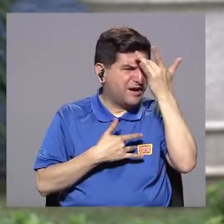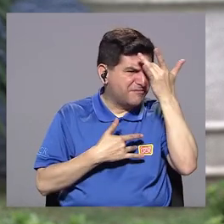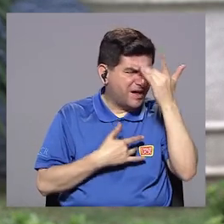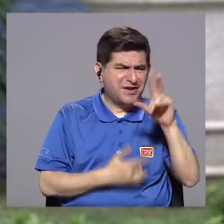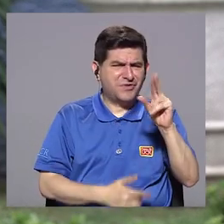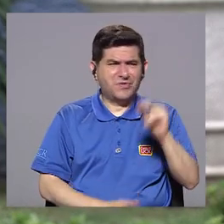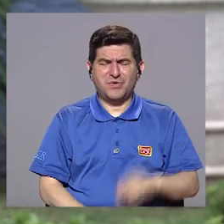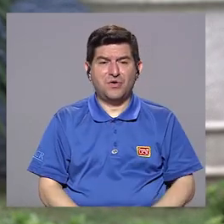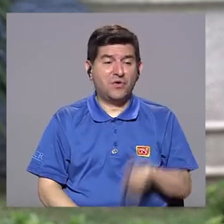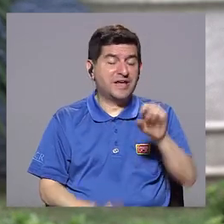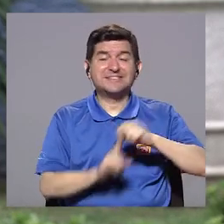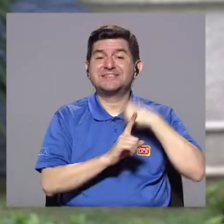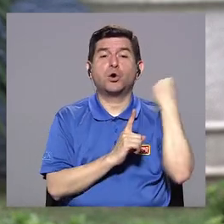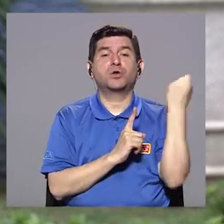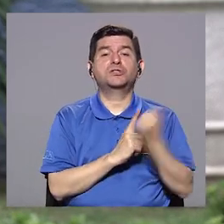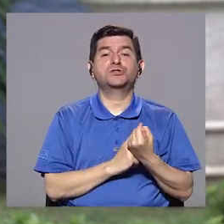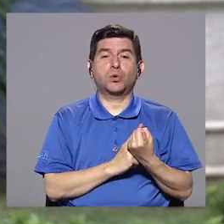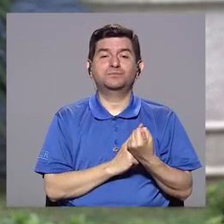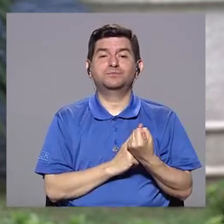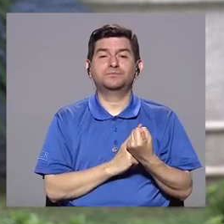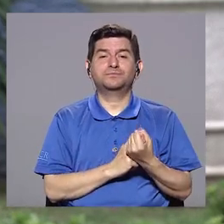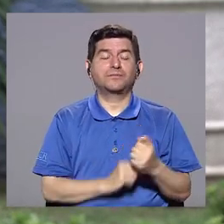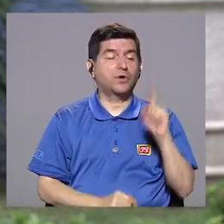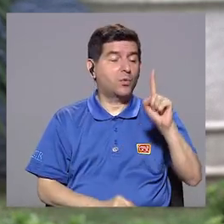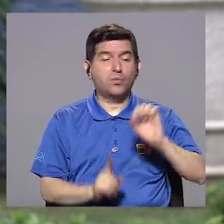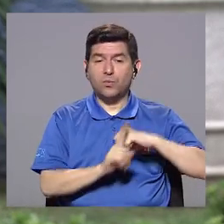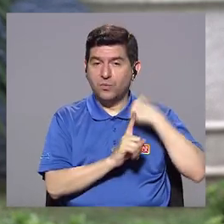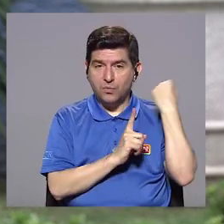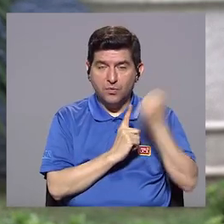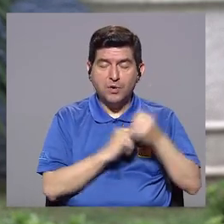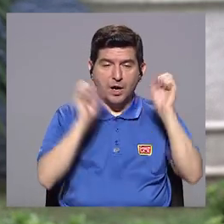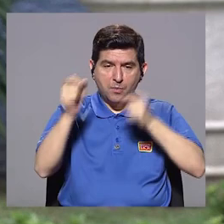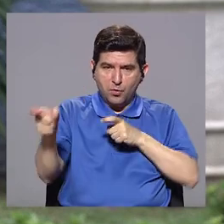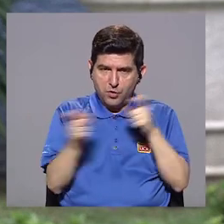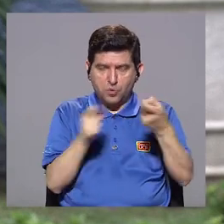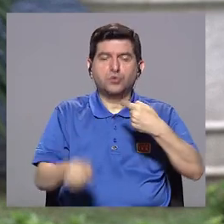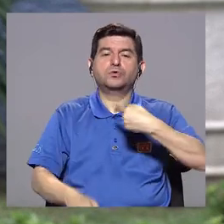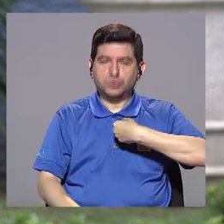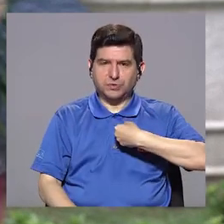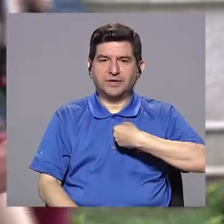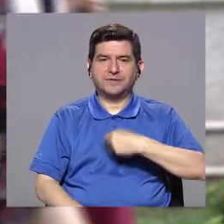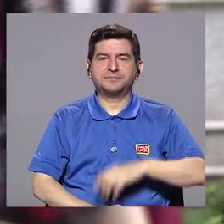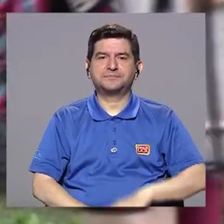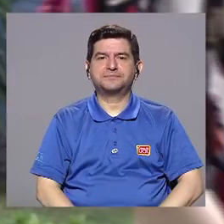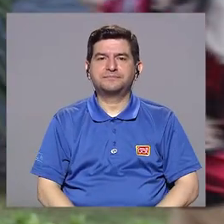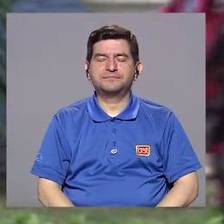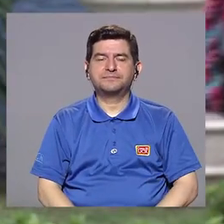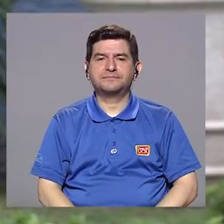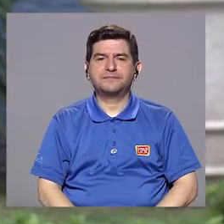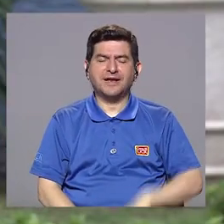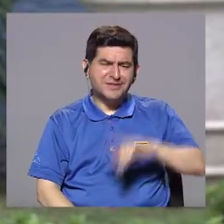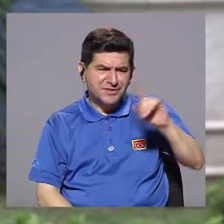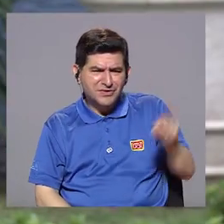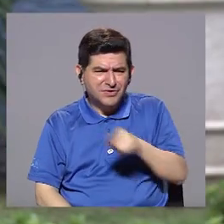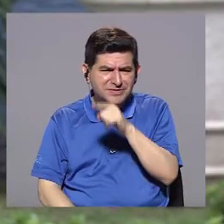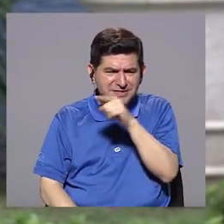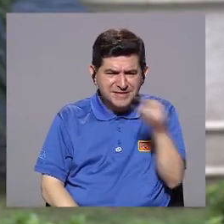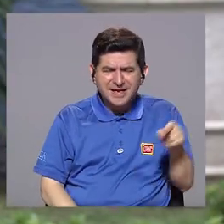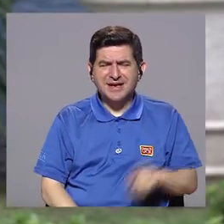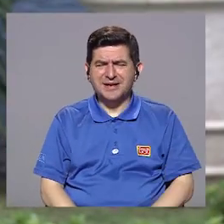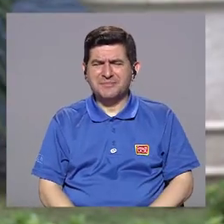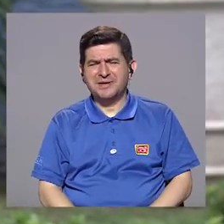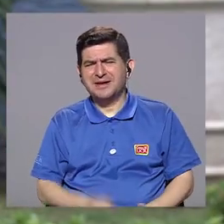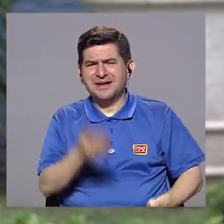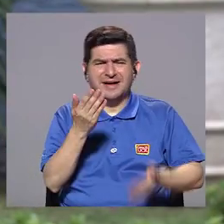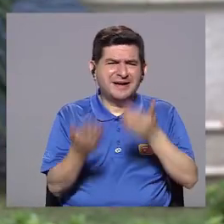o de trastorno, hablamos de que esto es una condición. Y como condición yo puedo tener un control de eso. Por lo tanto, quitémosle el estigma, quitémosle